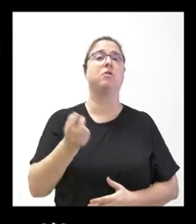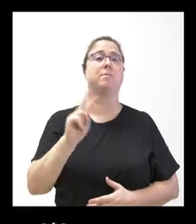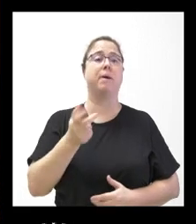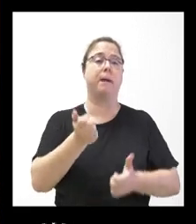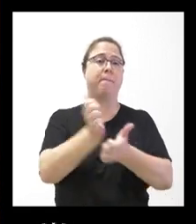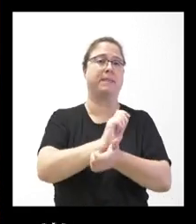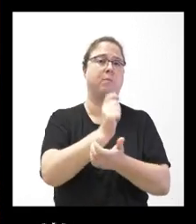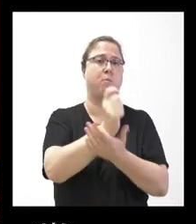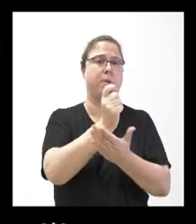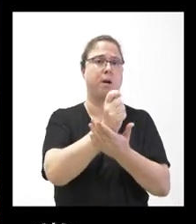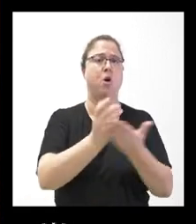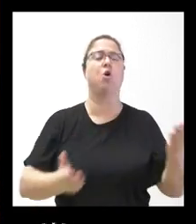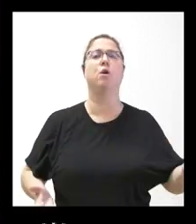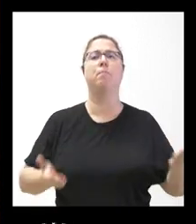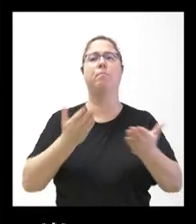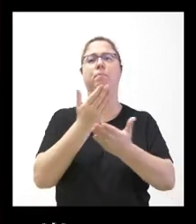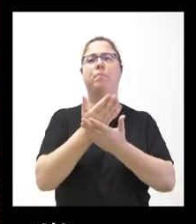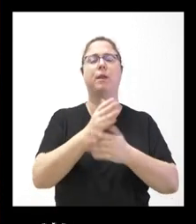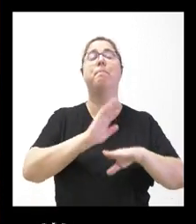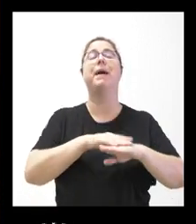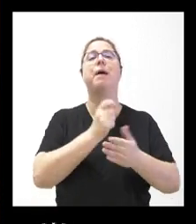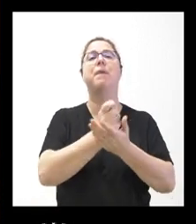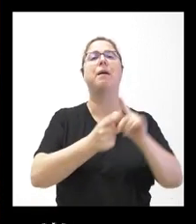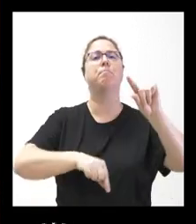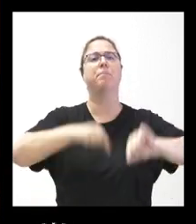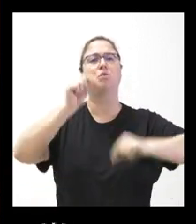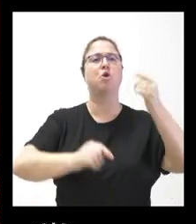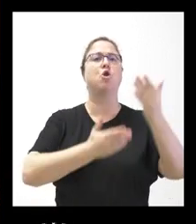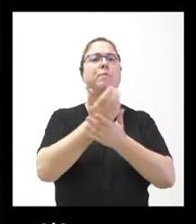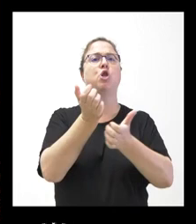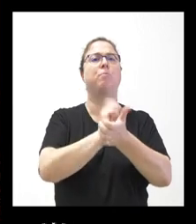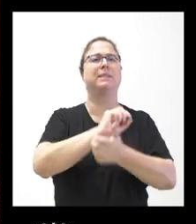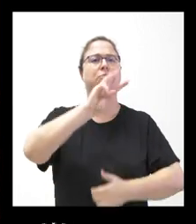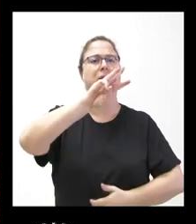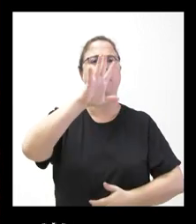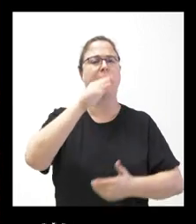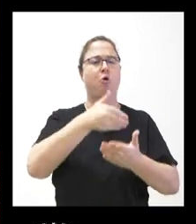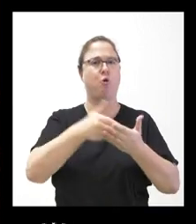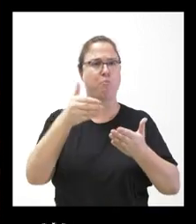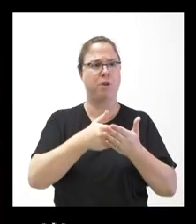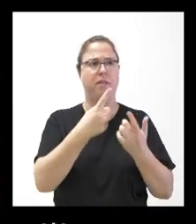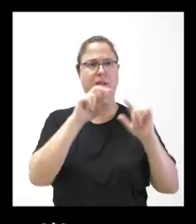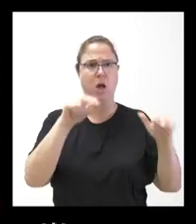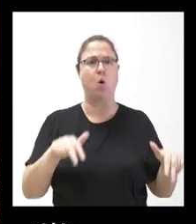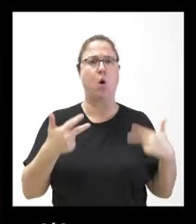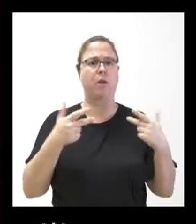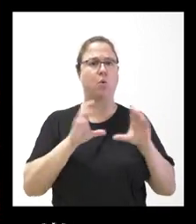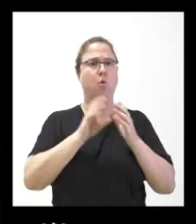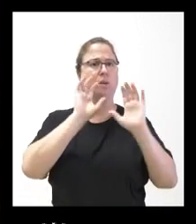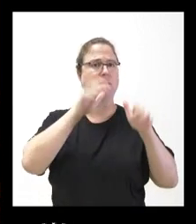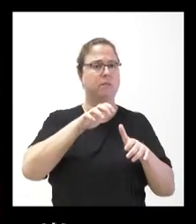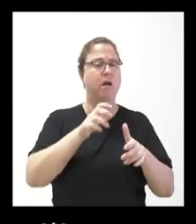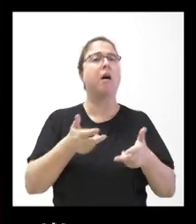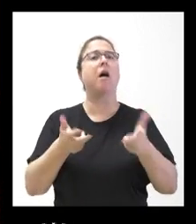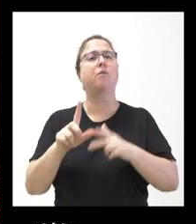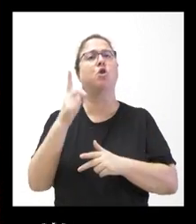préstamo, solicitó un préstamo de 35 millones que necesitaba la autorización de la Junta, pero la Junta solo autorizó 9